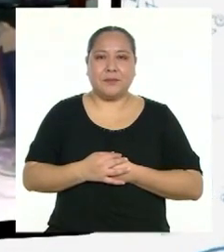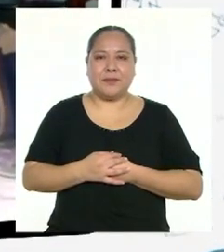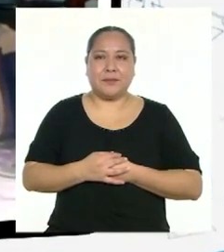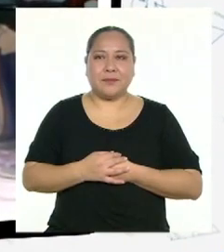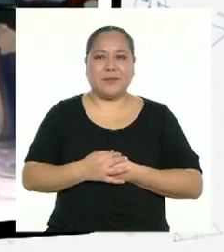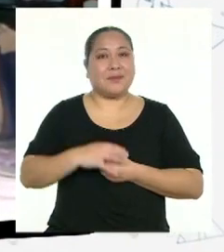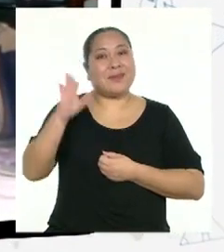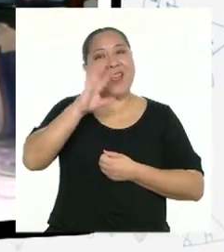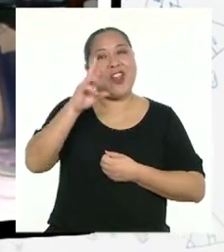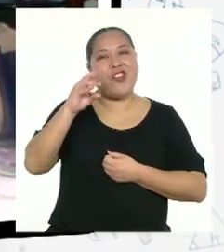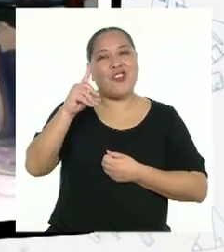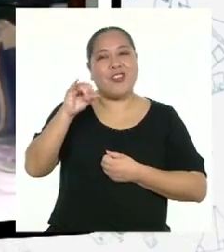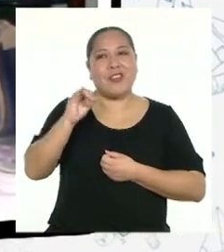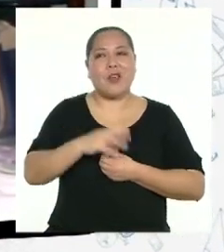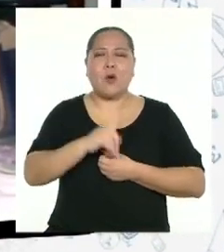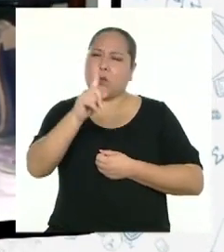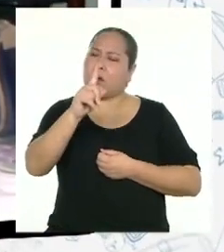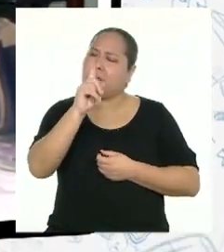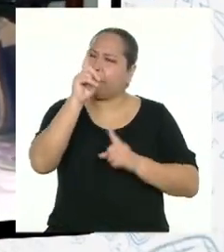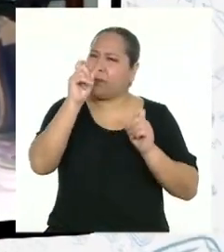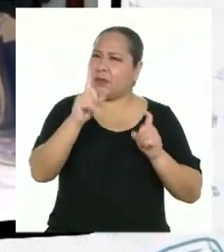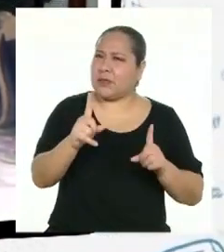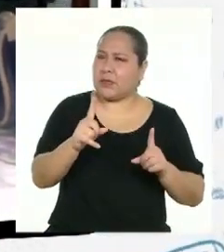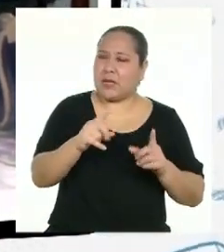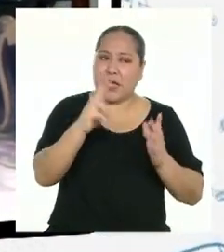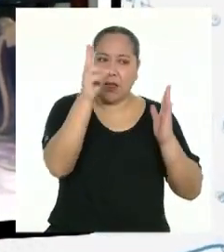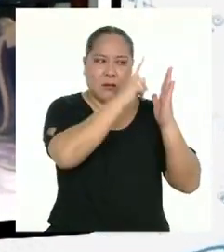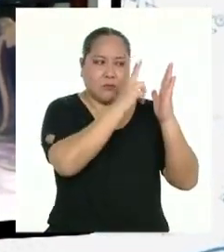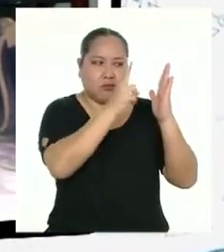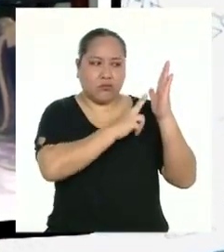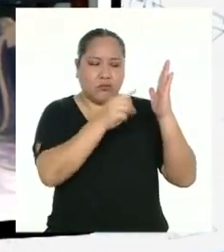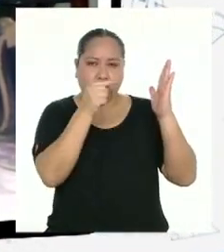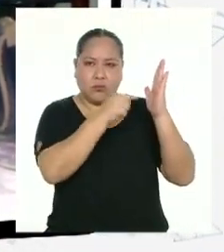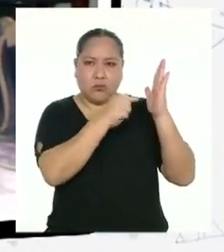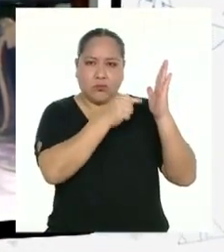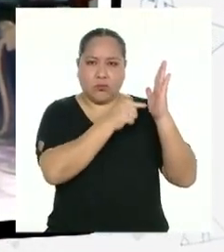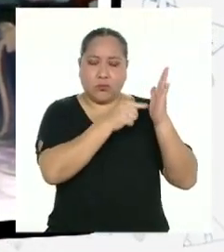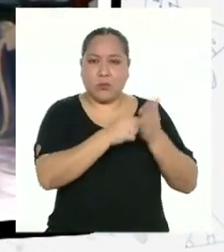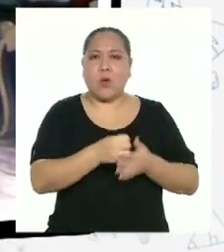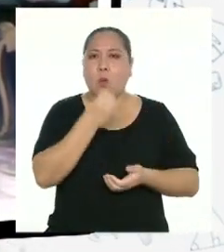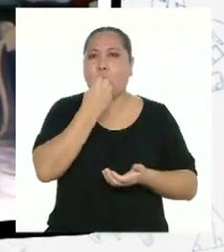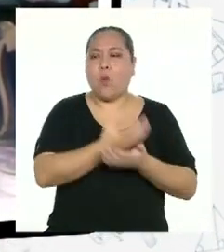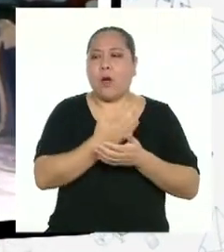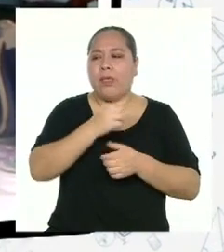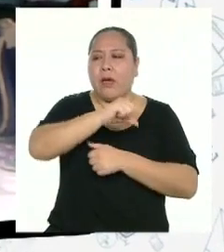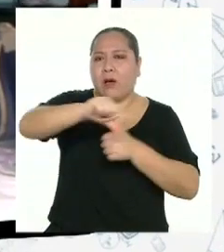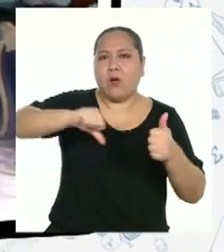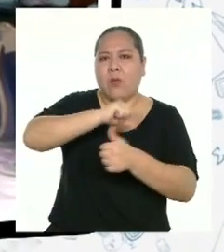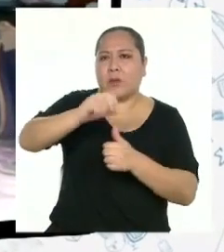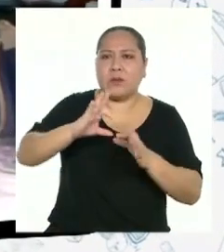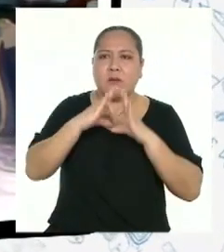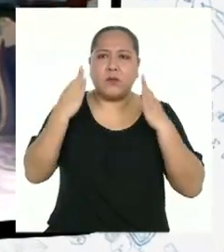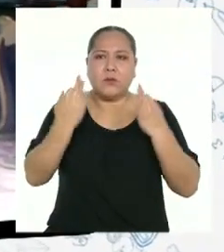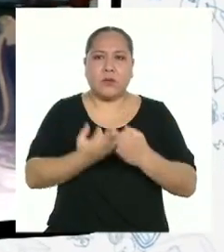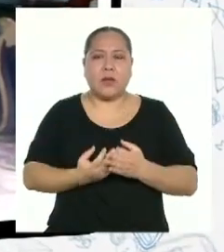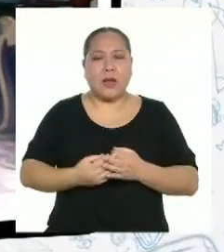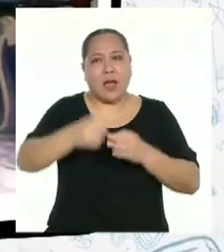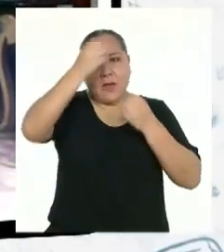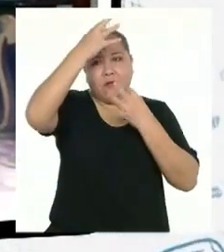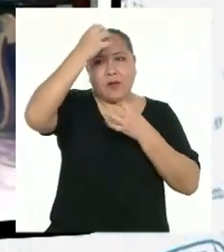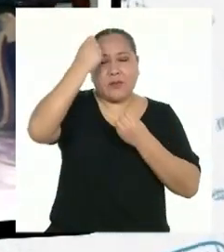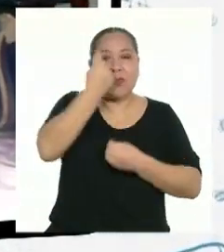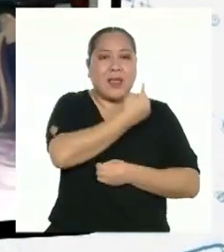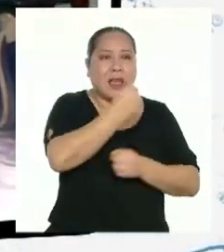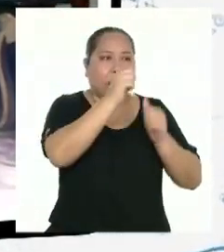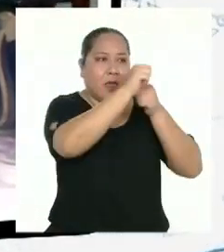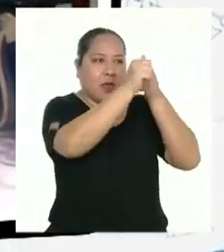Hola, Rodrigo. Una duda. En la lectura realizada para llevar una buena convivencia familiar, ¿la información de cada uno de los subtítulos